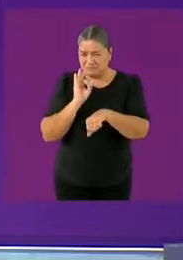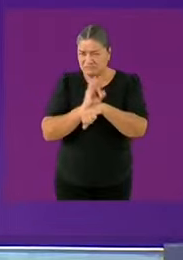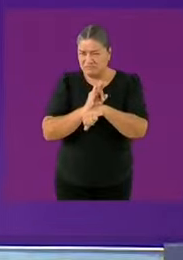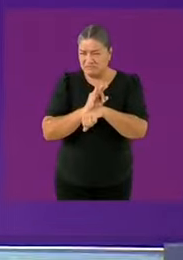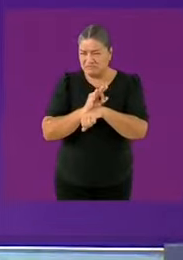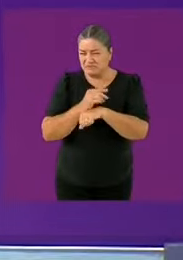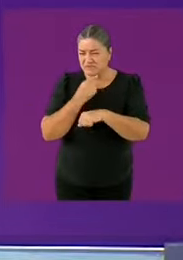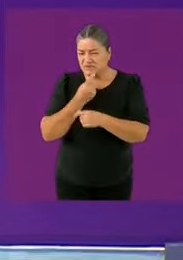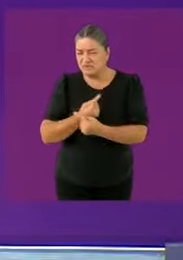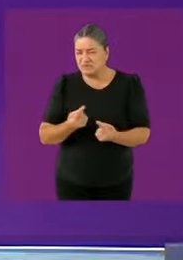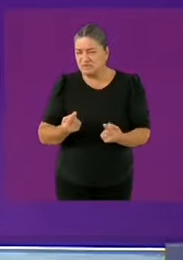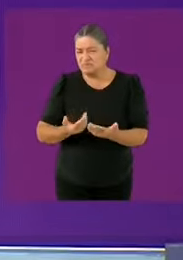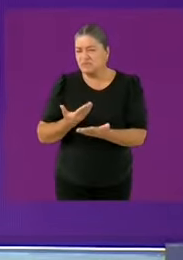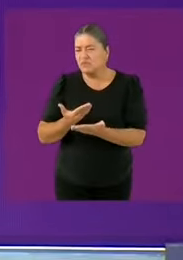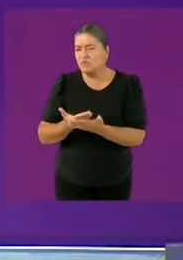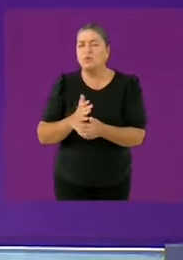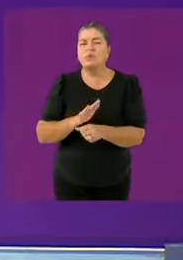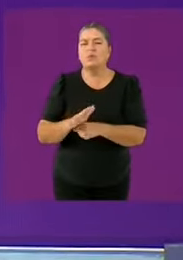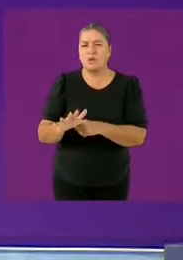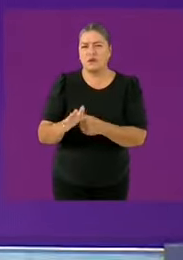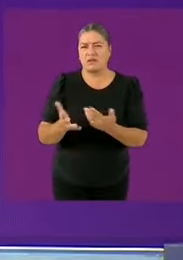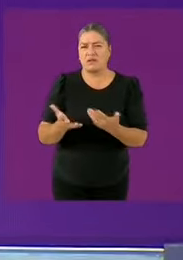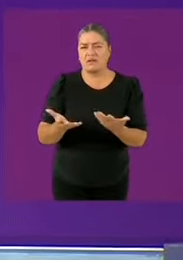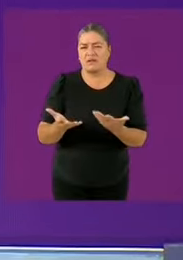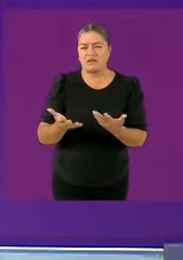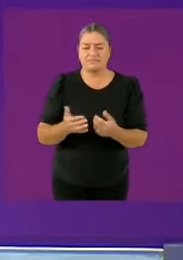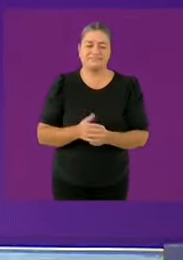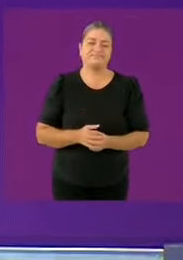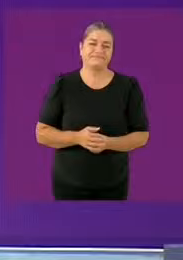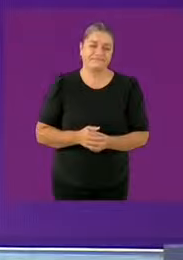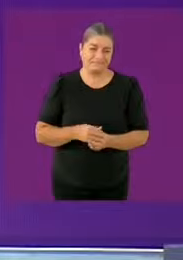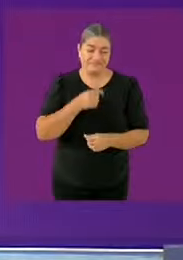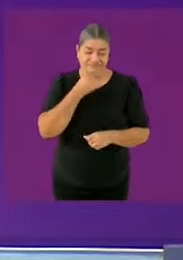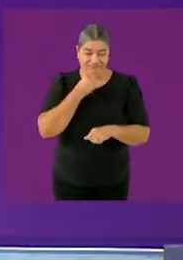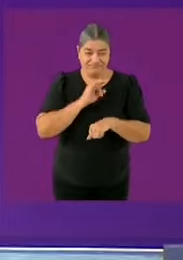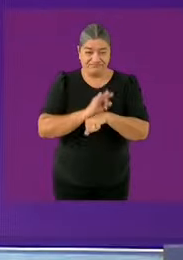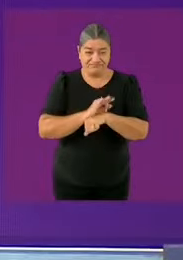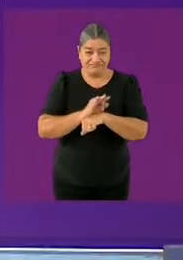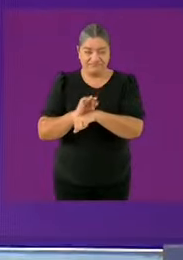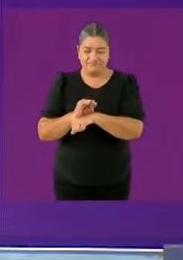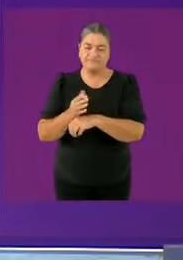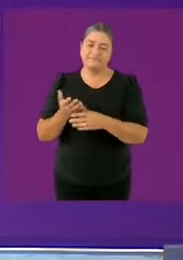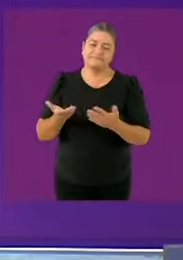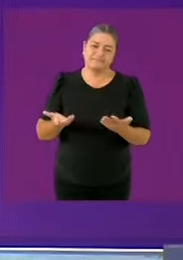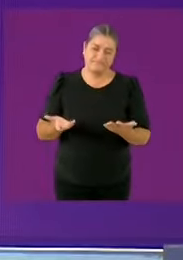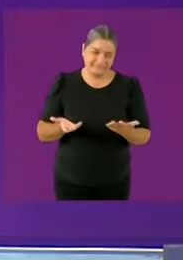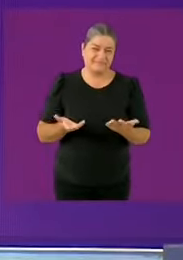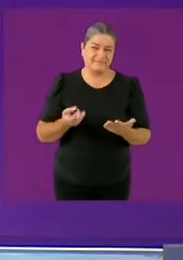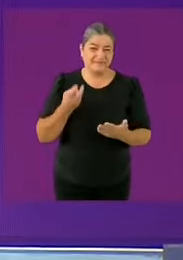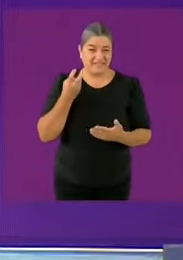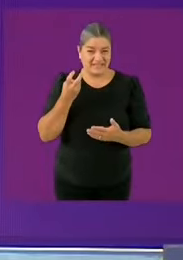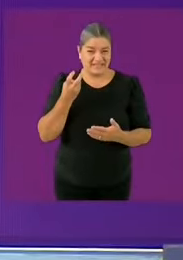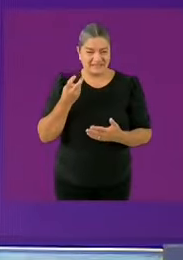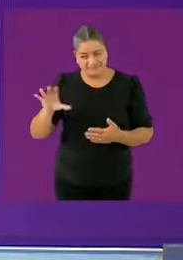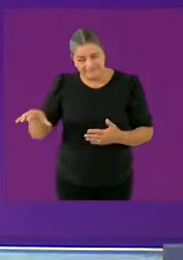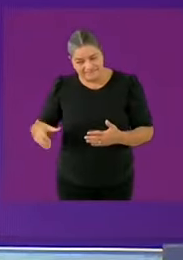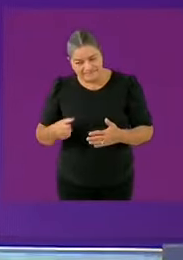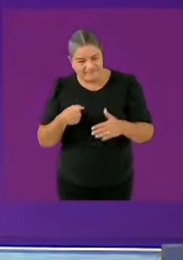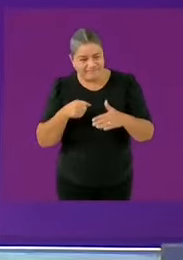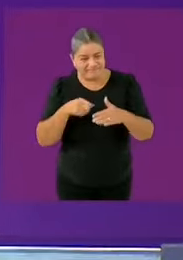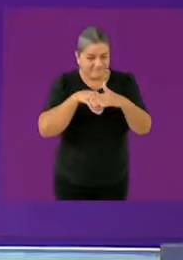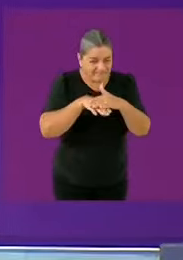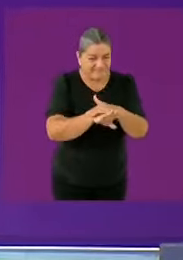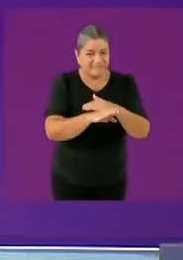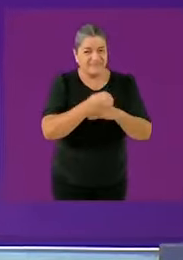planteamientos justamente que estamos haciendo es el fortalecimiento que estén en la escuela y que estén en la educación inicial